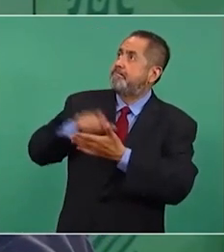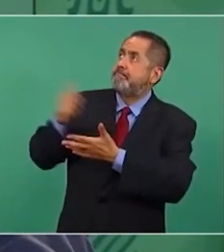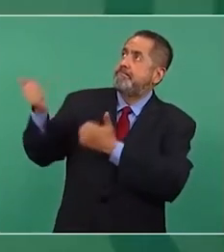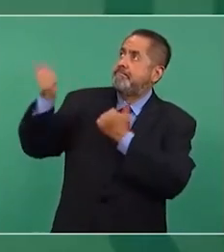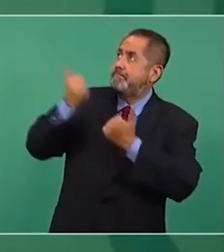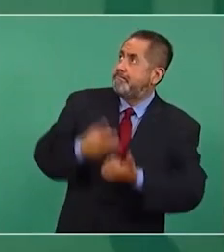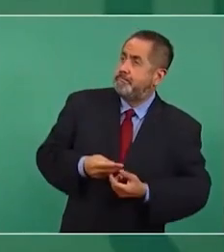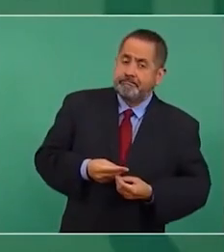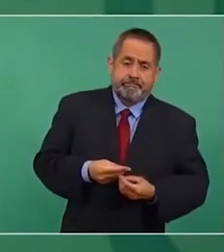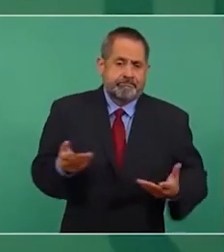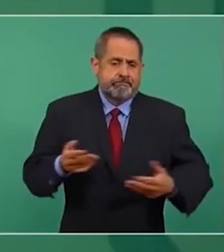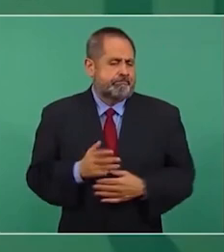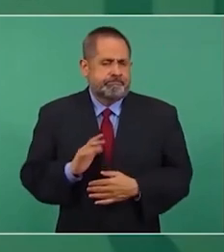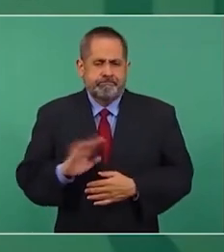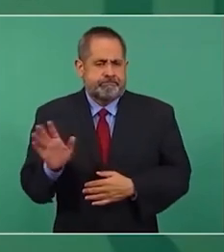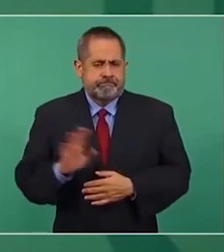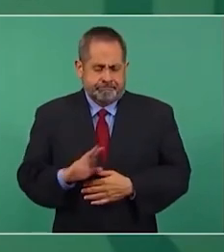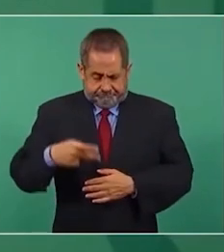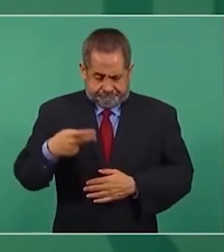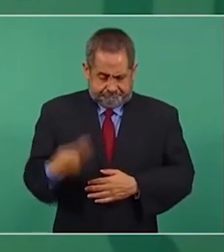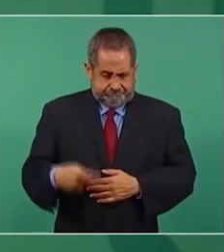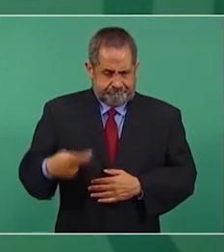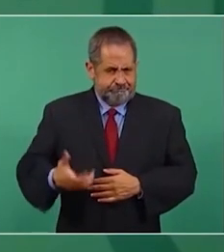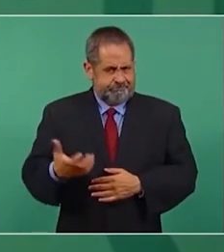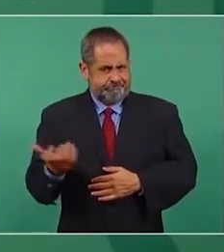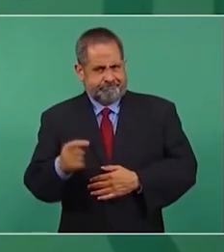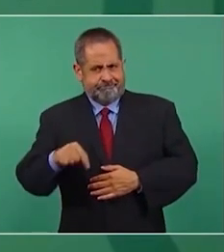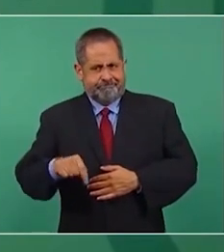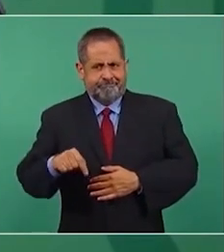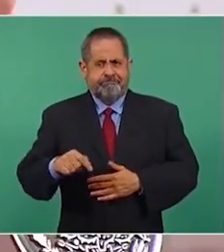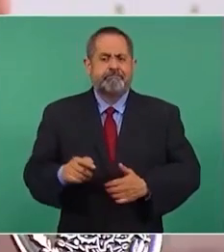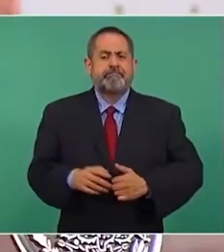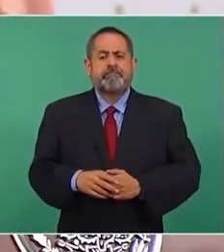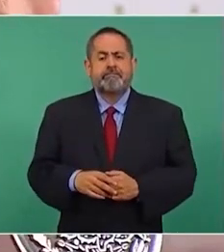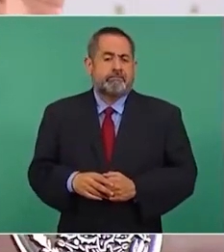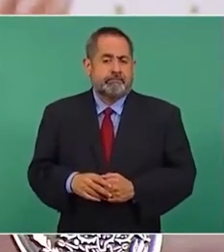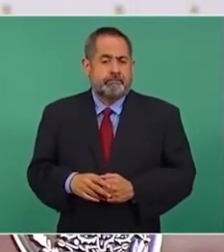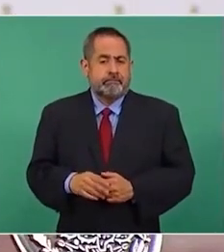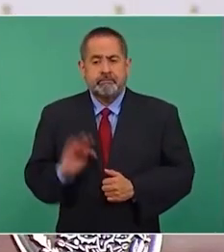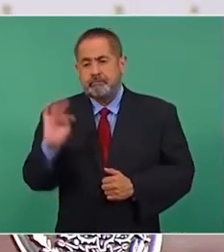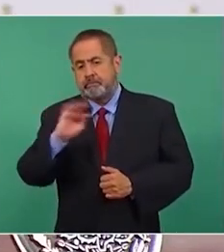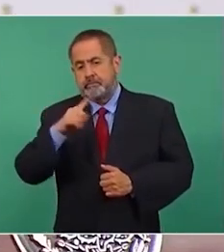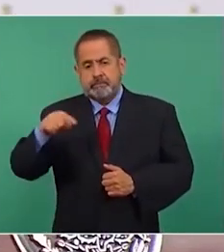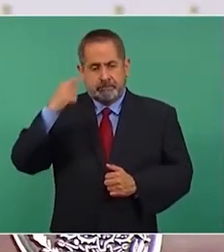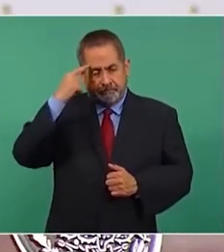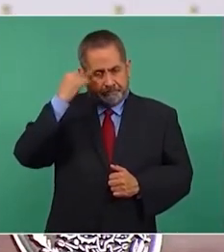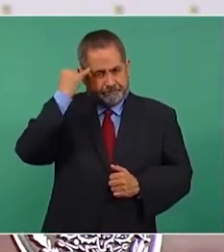ese es el plan para que tengan una idea en